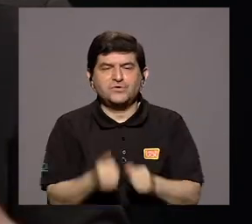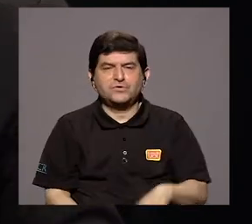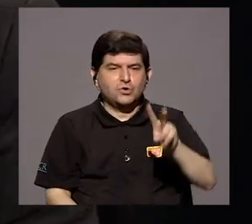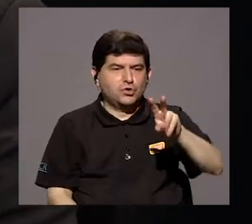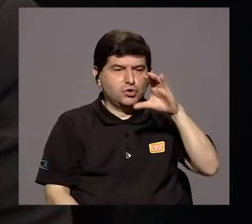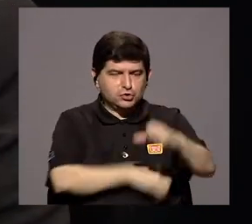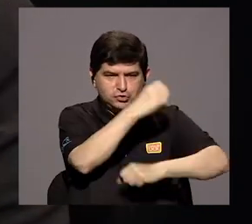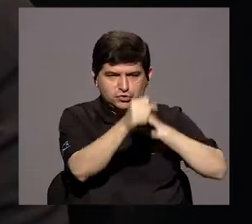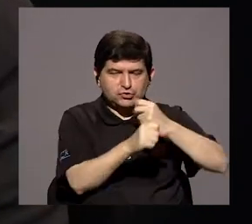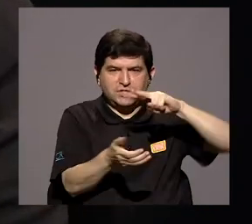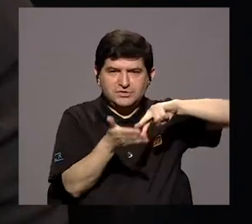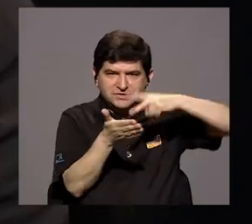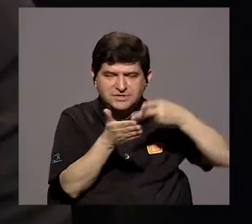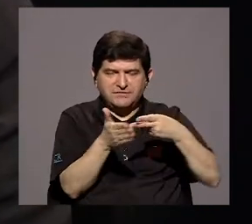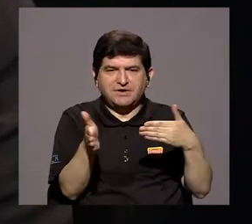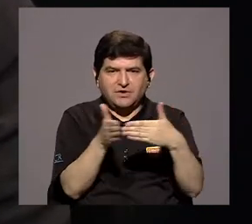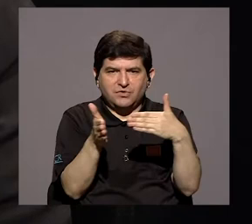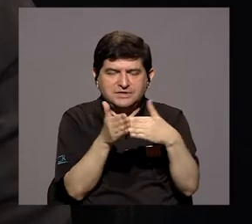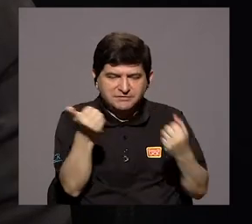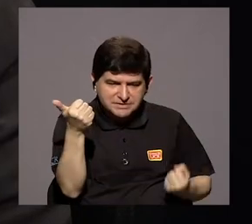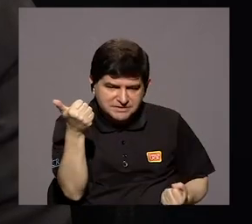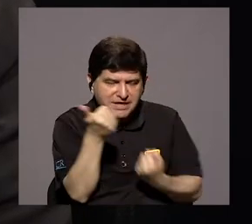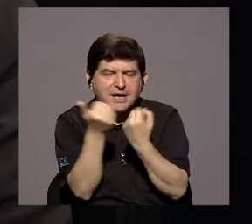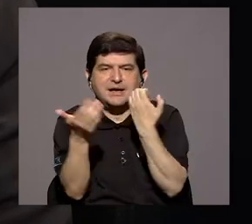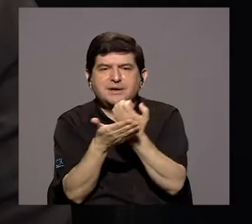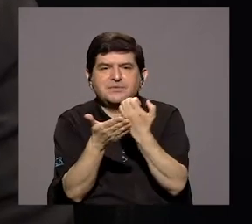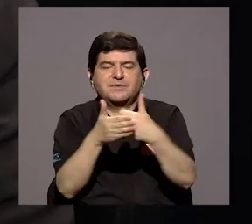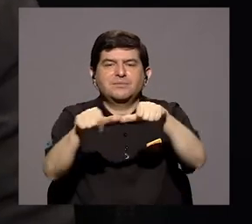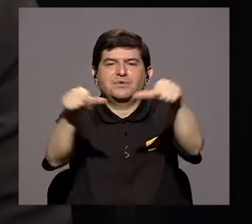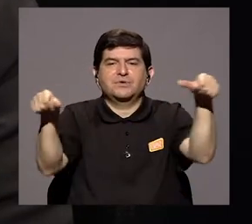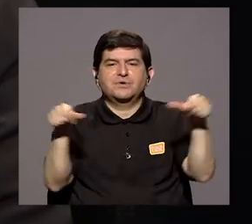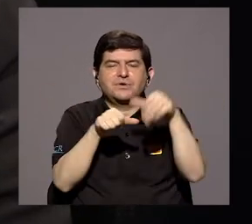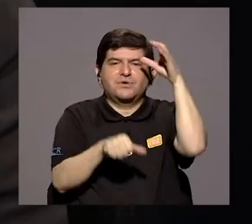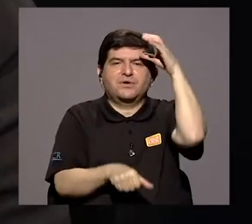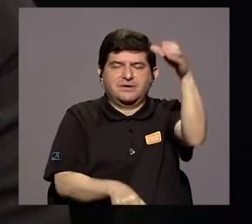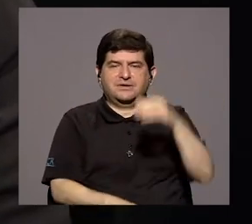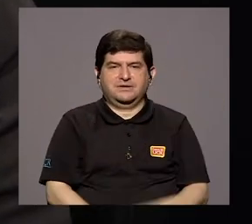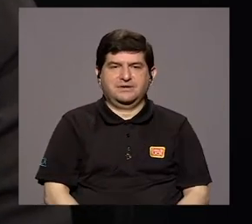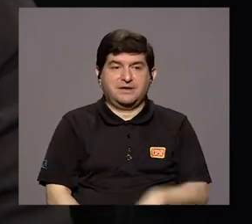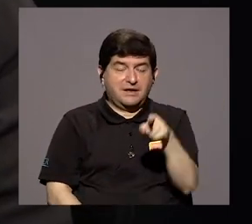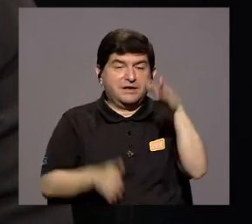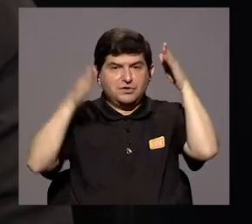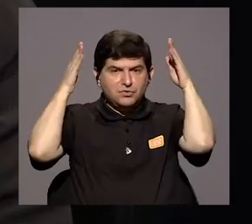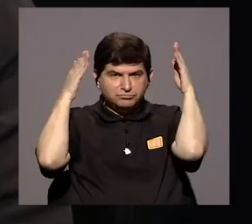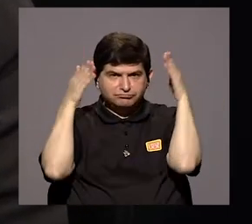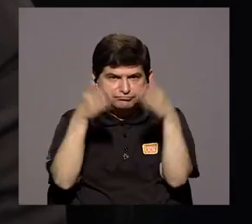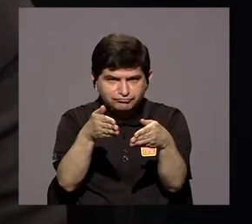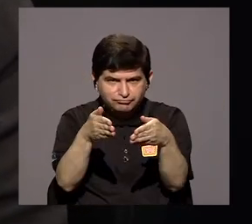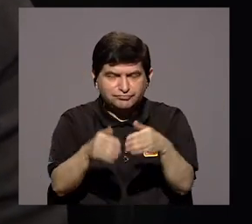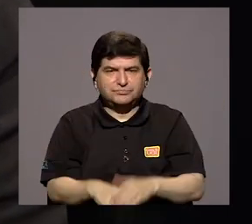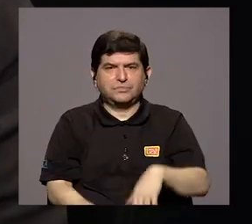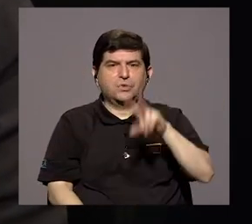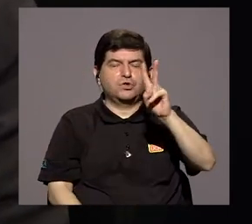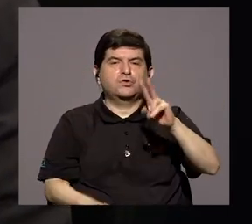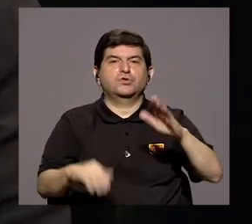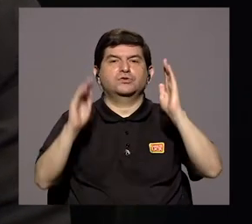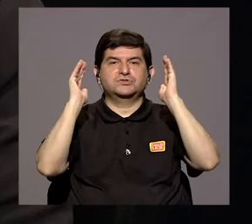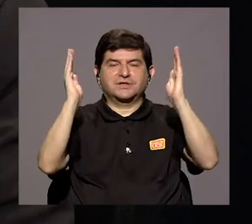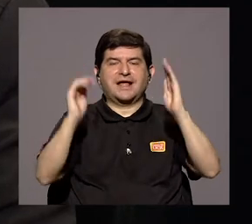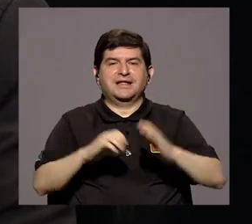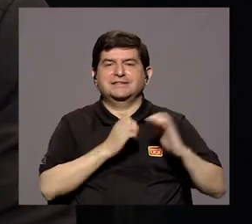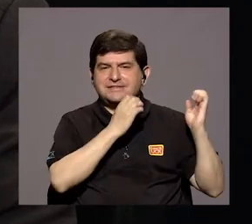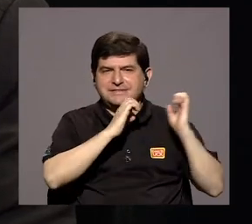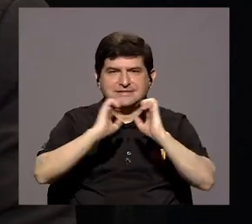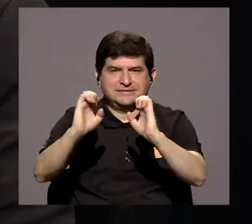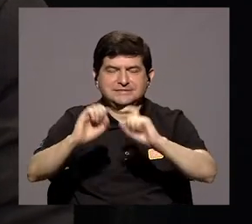reactivar la economía del sector cultura. A eso se han estado enfocando en dos grandes estrategias, pero